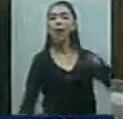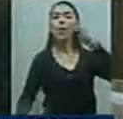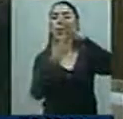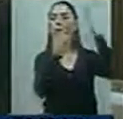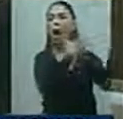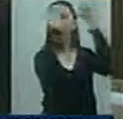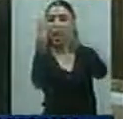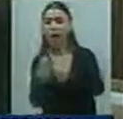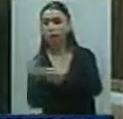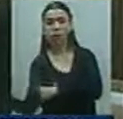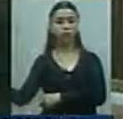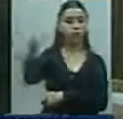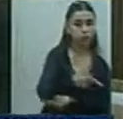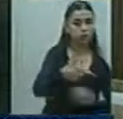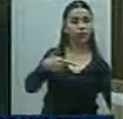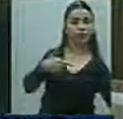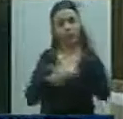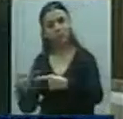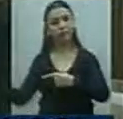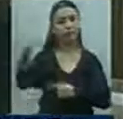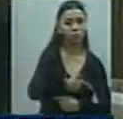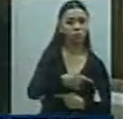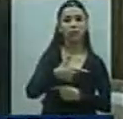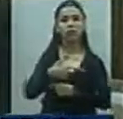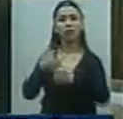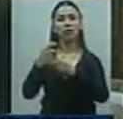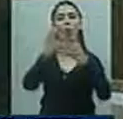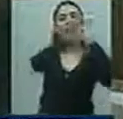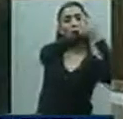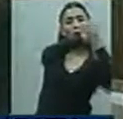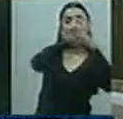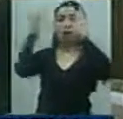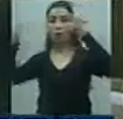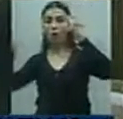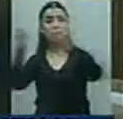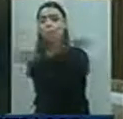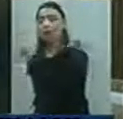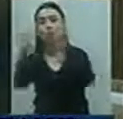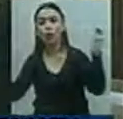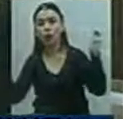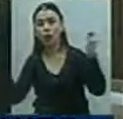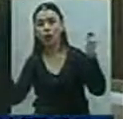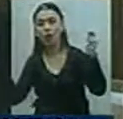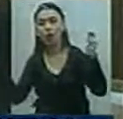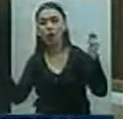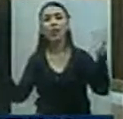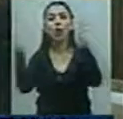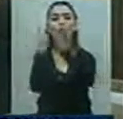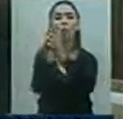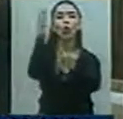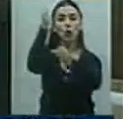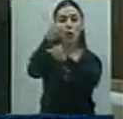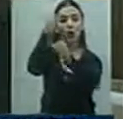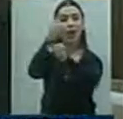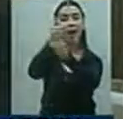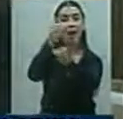atacar al que gobierna por cuestiones políticas, porque el bien de todos los productores es el bien del Valle de